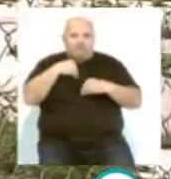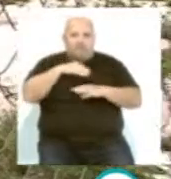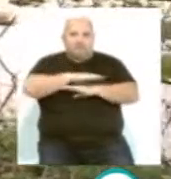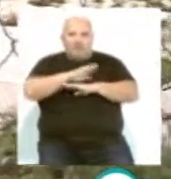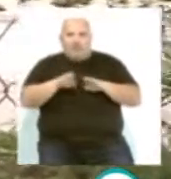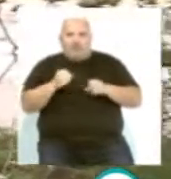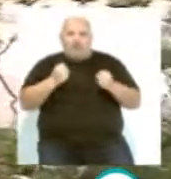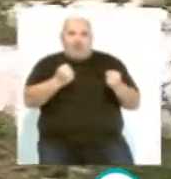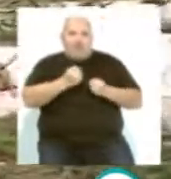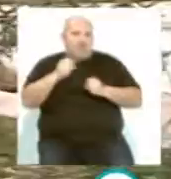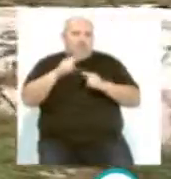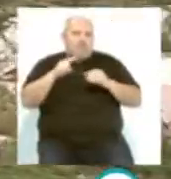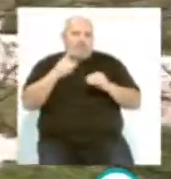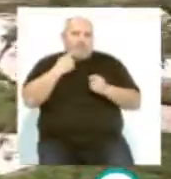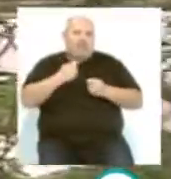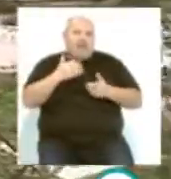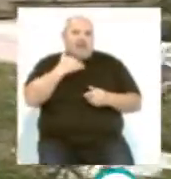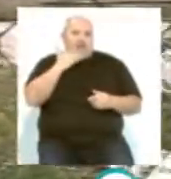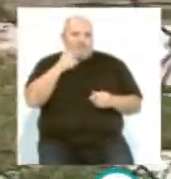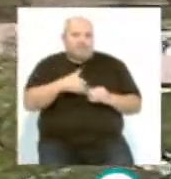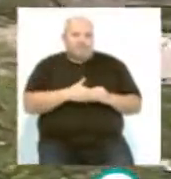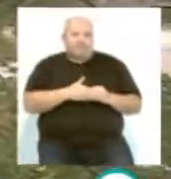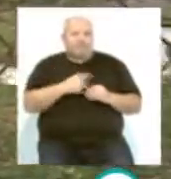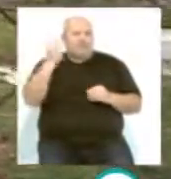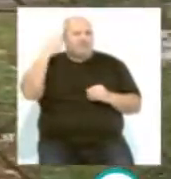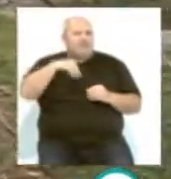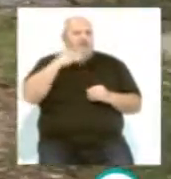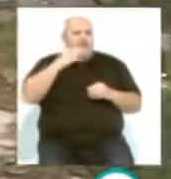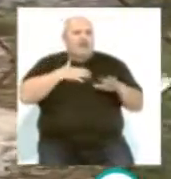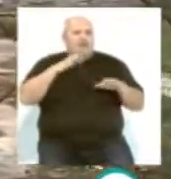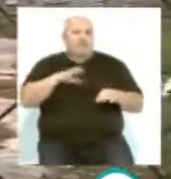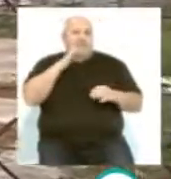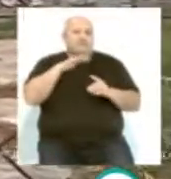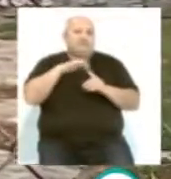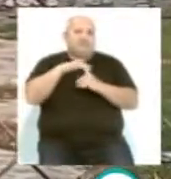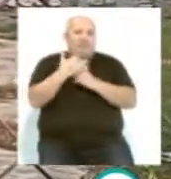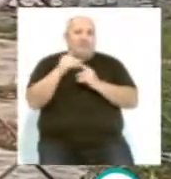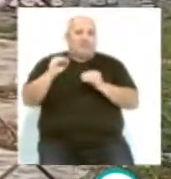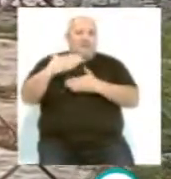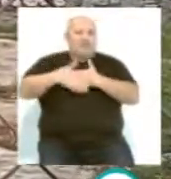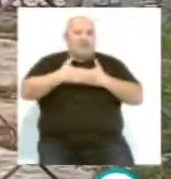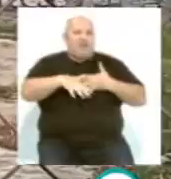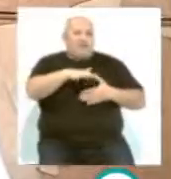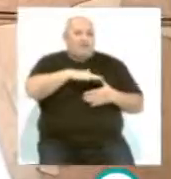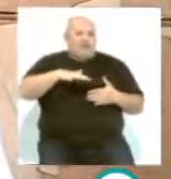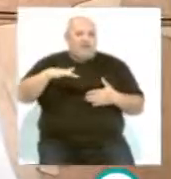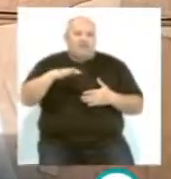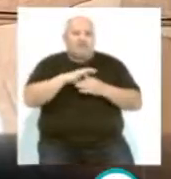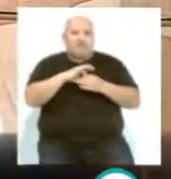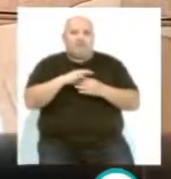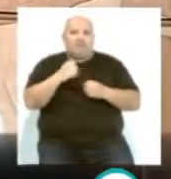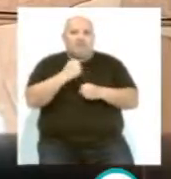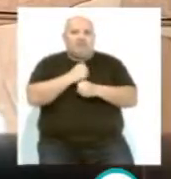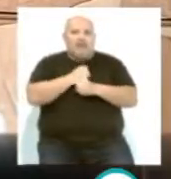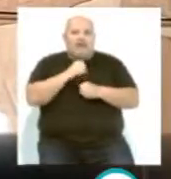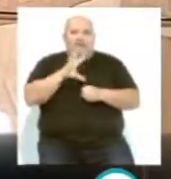aparcamiento en la ciudad y concretamente en la zona industrial. Sabemos que en Cádiz por las condiciones de limitación de espacio el trabajar